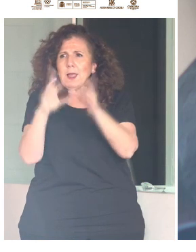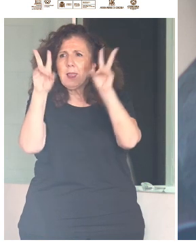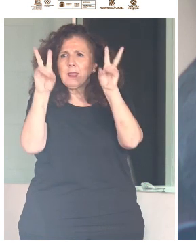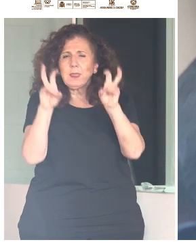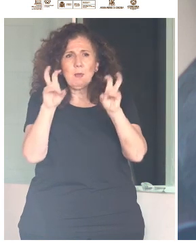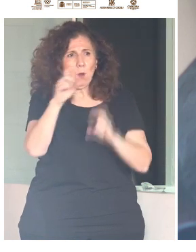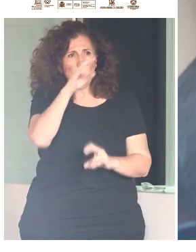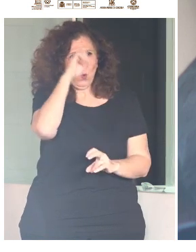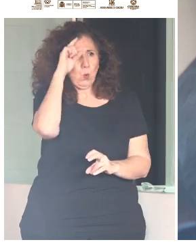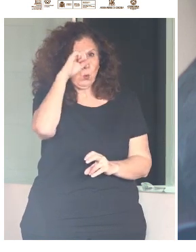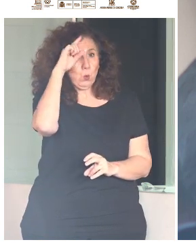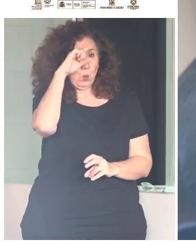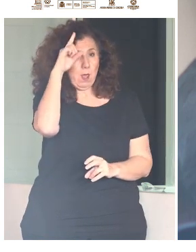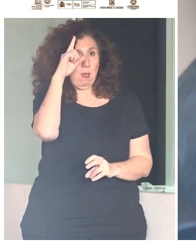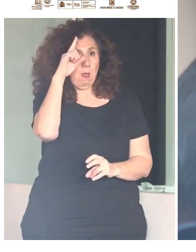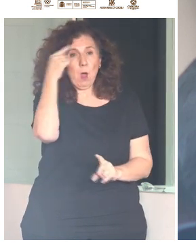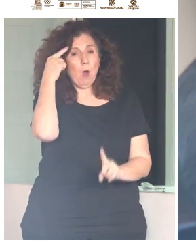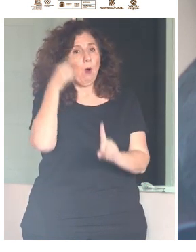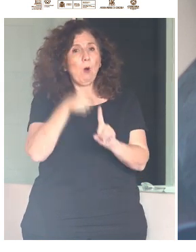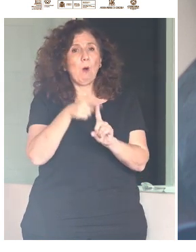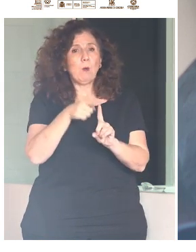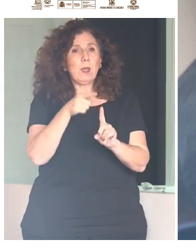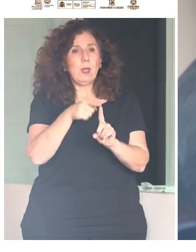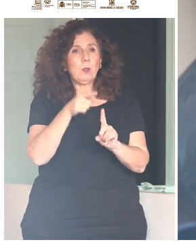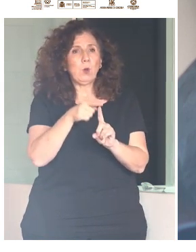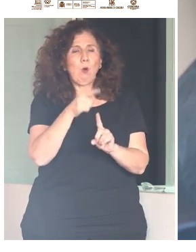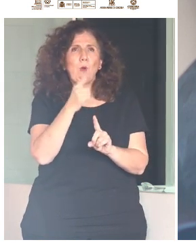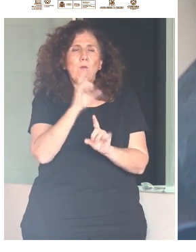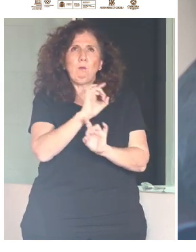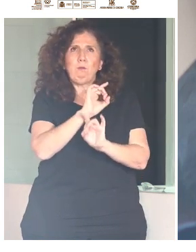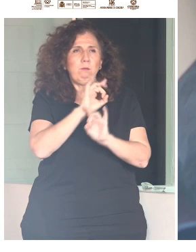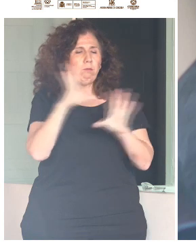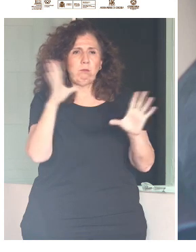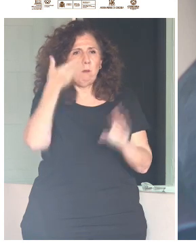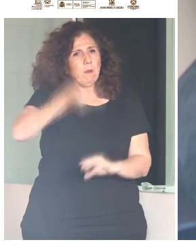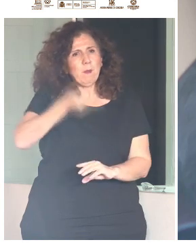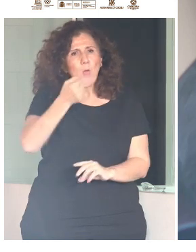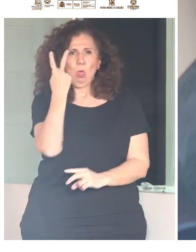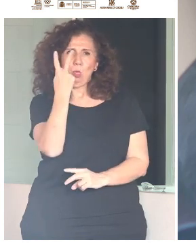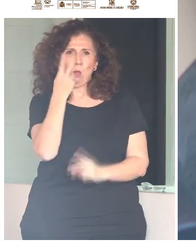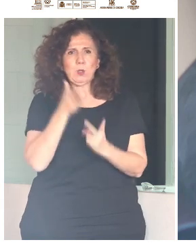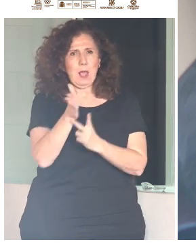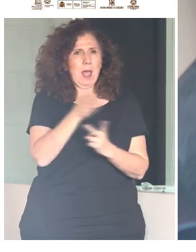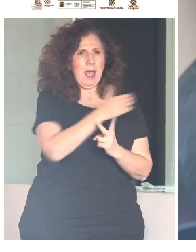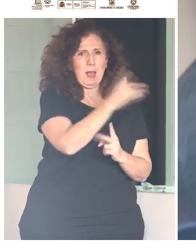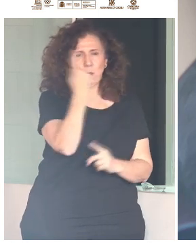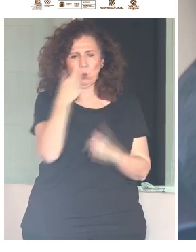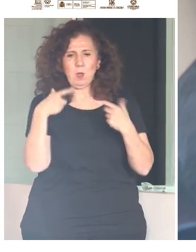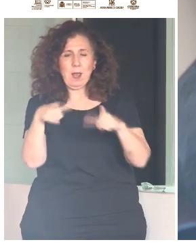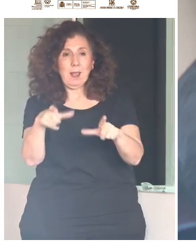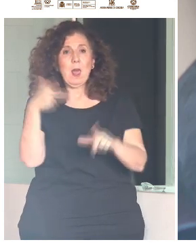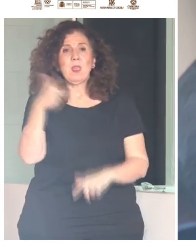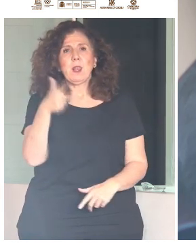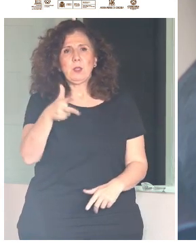tenían como objeto fundamental, sobre todo, dos áreas de trabajo. Los derechos de autor y otro más reciente, que es el